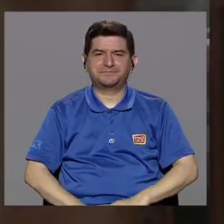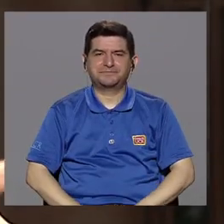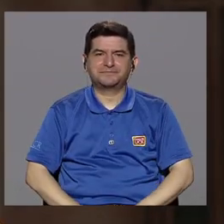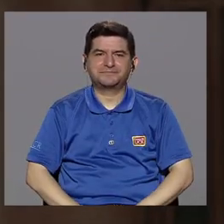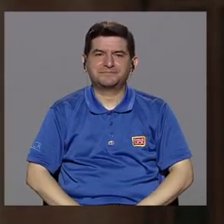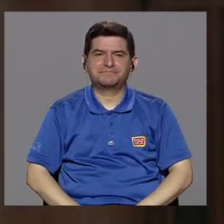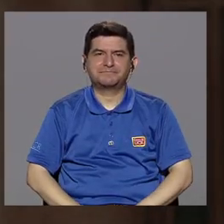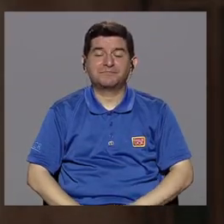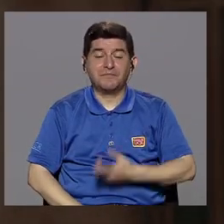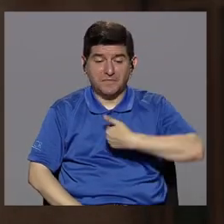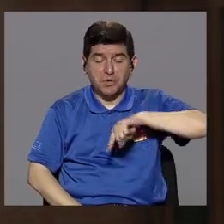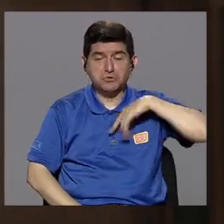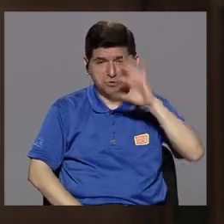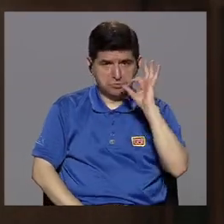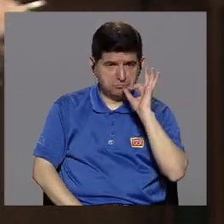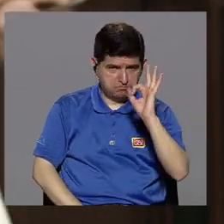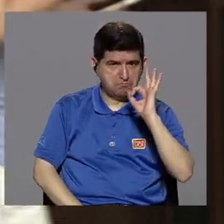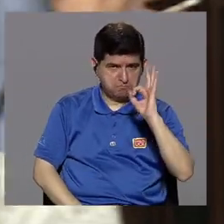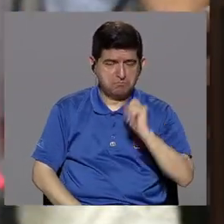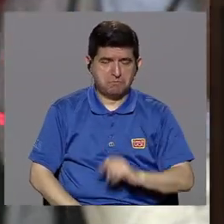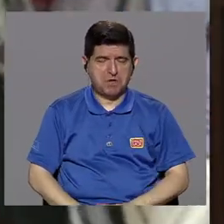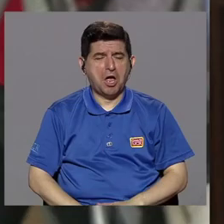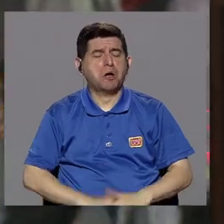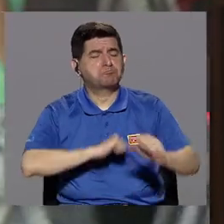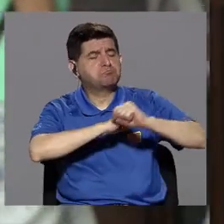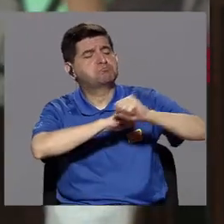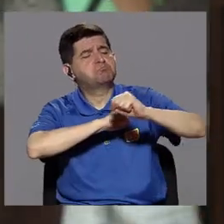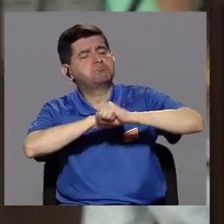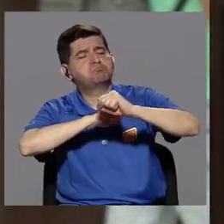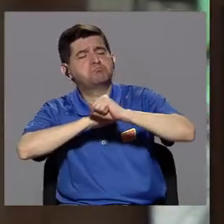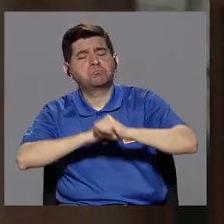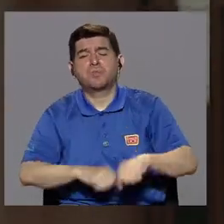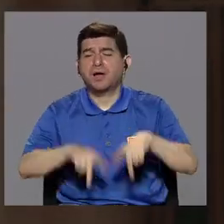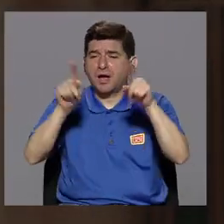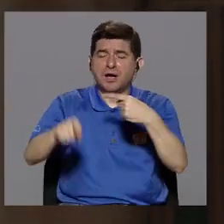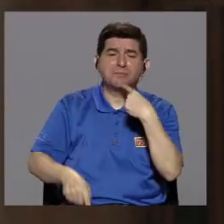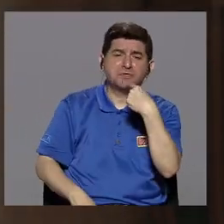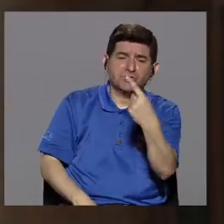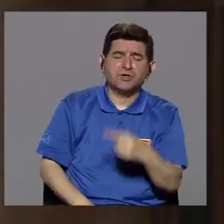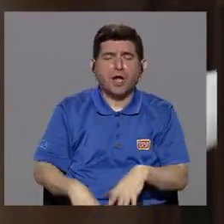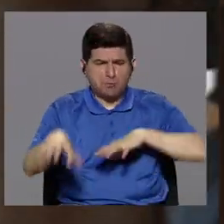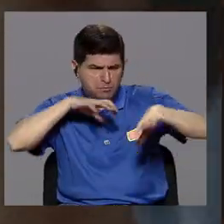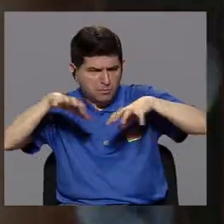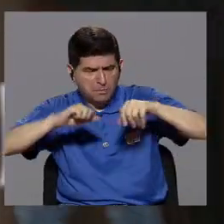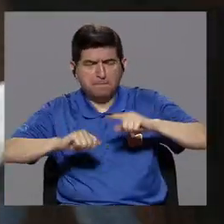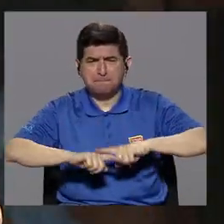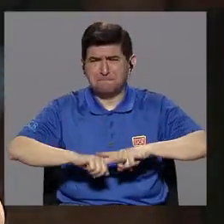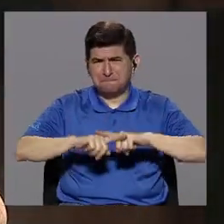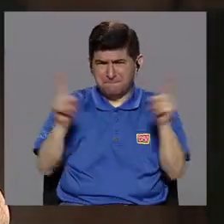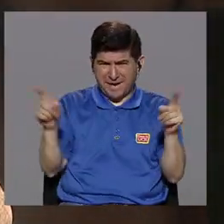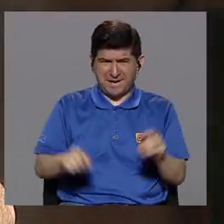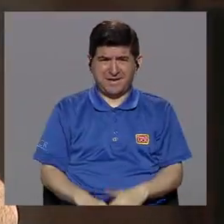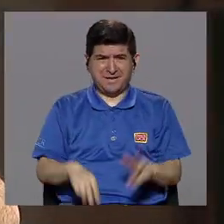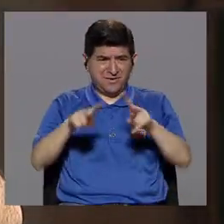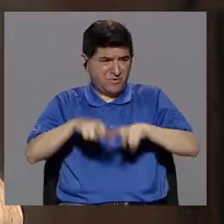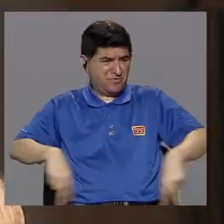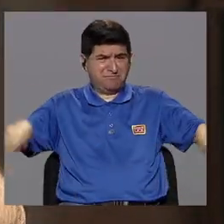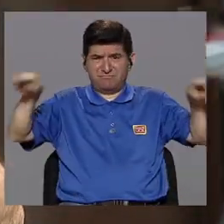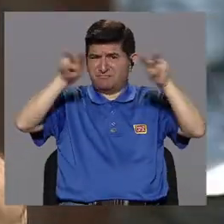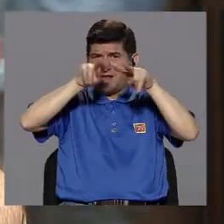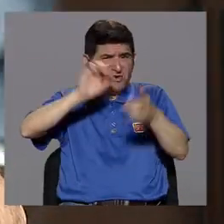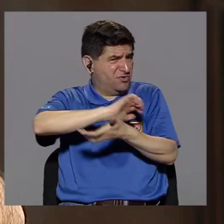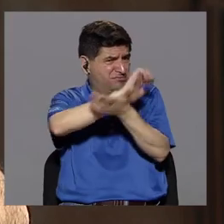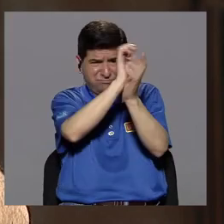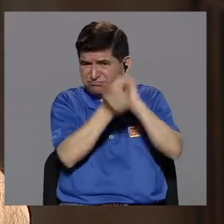Hacemos bien con las campañas y pedirle a la gente que se mueva y todo eso, pero si los valores no cambian, si los